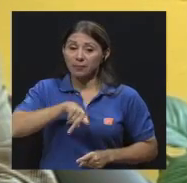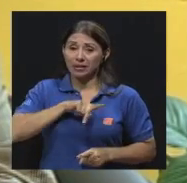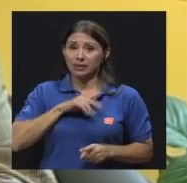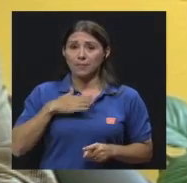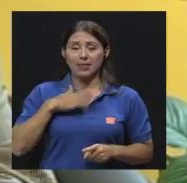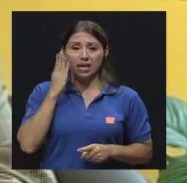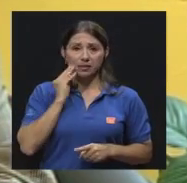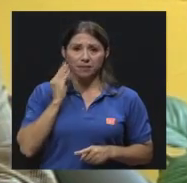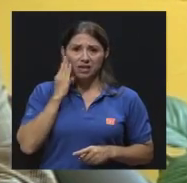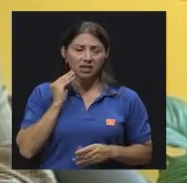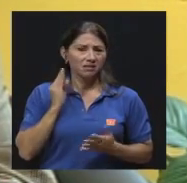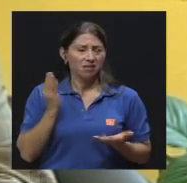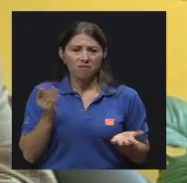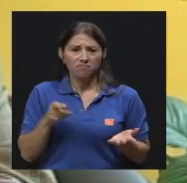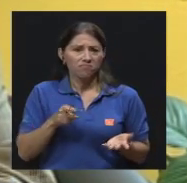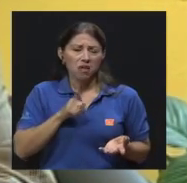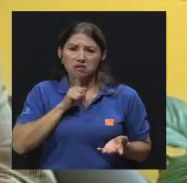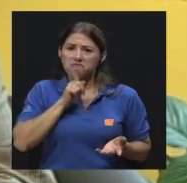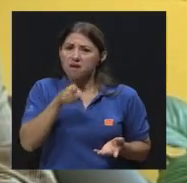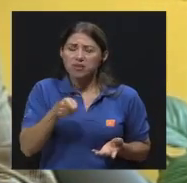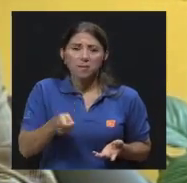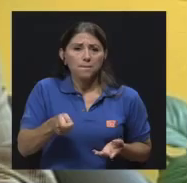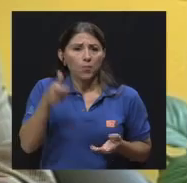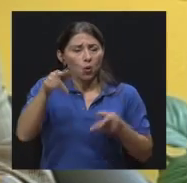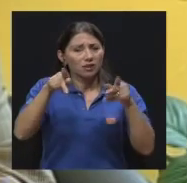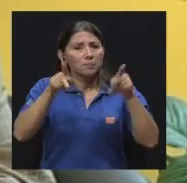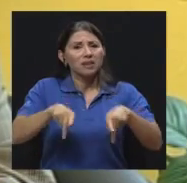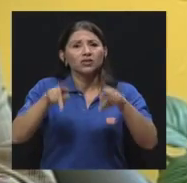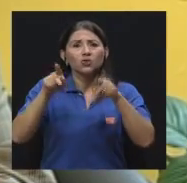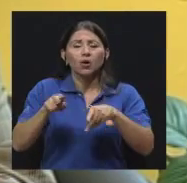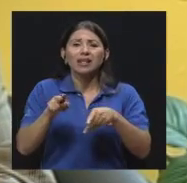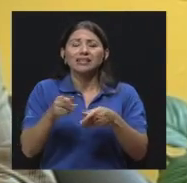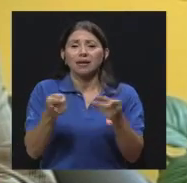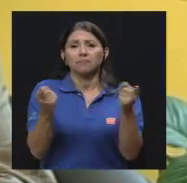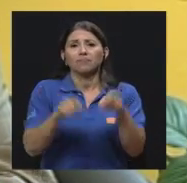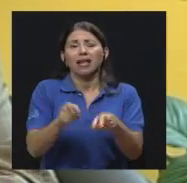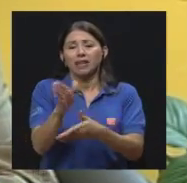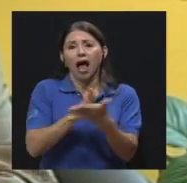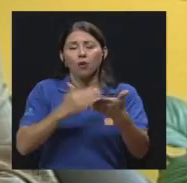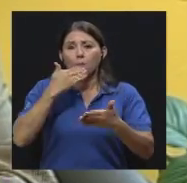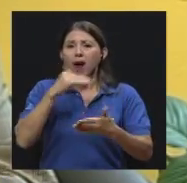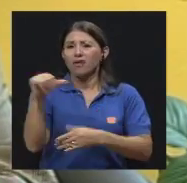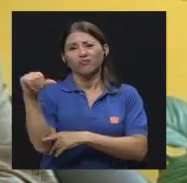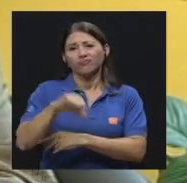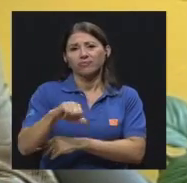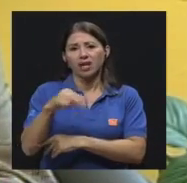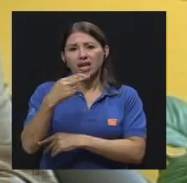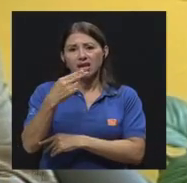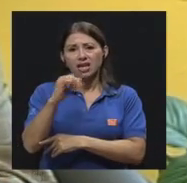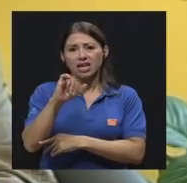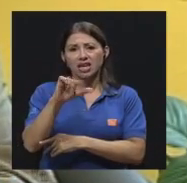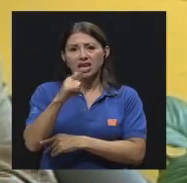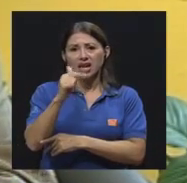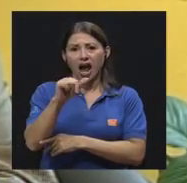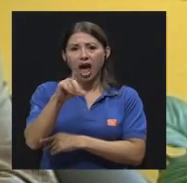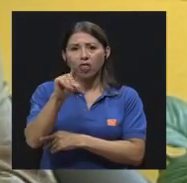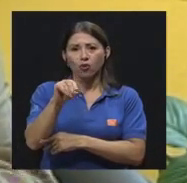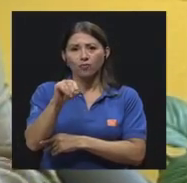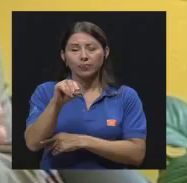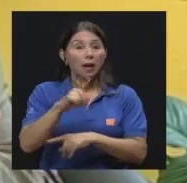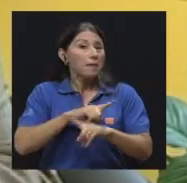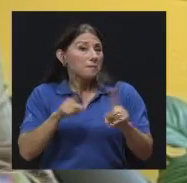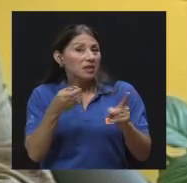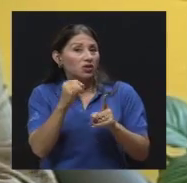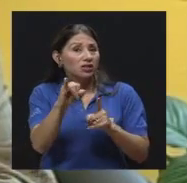personal, es poco realmente los casos que tienen hepatotoxicidad. De todos modos, el médico que usa soles